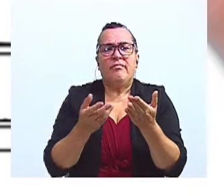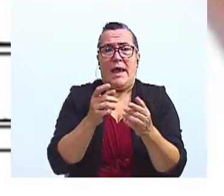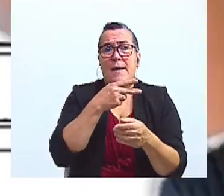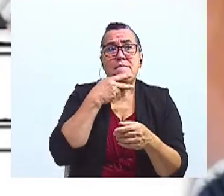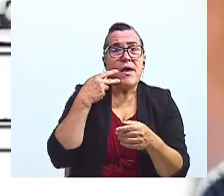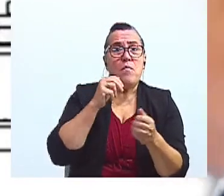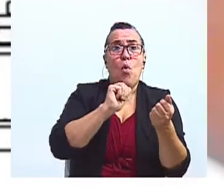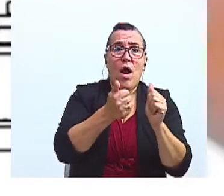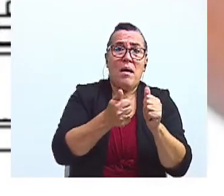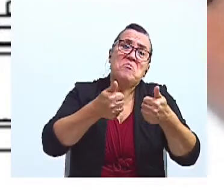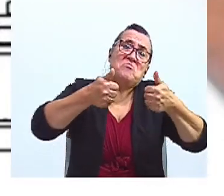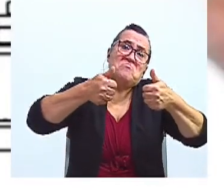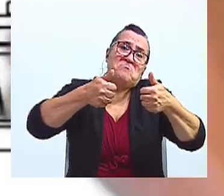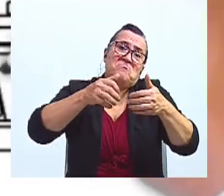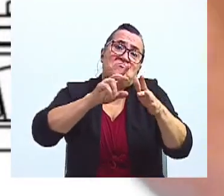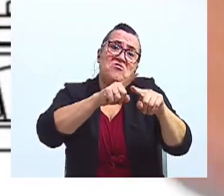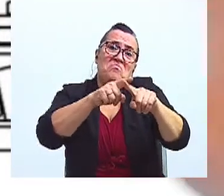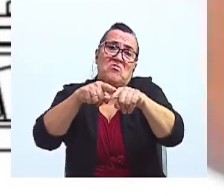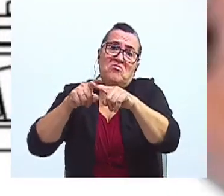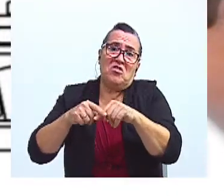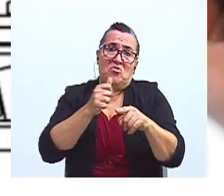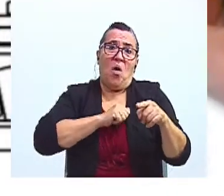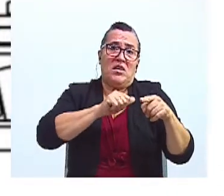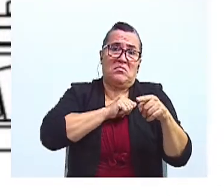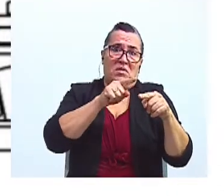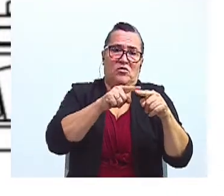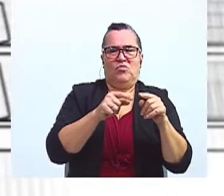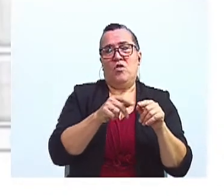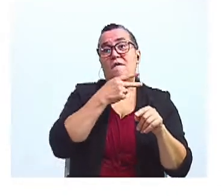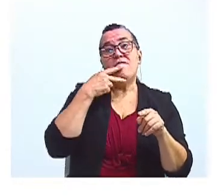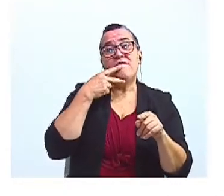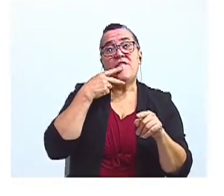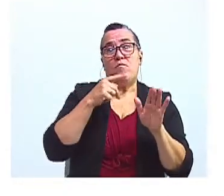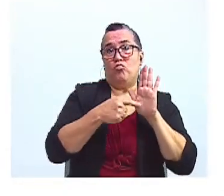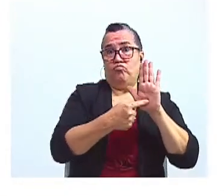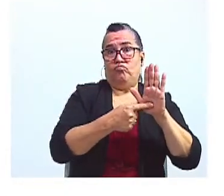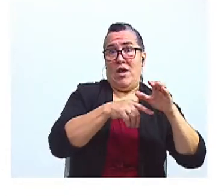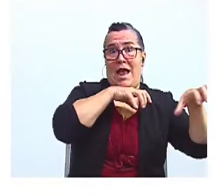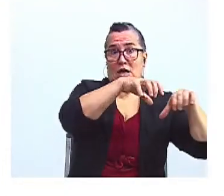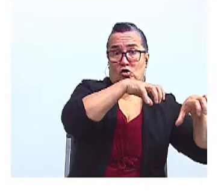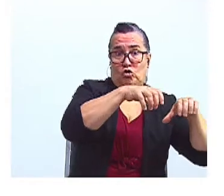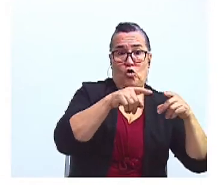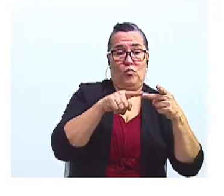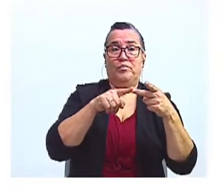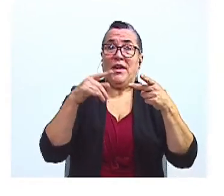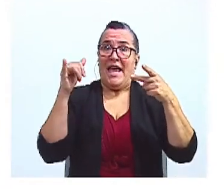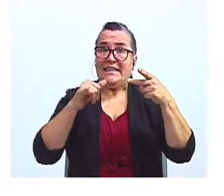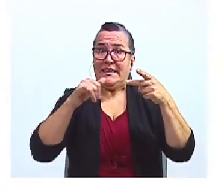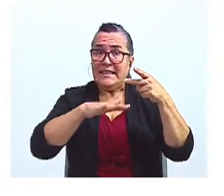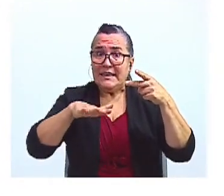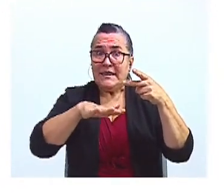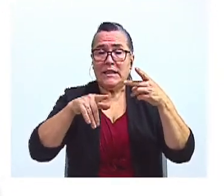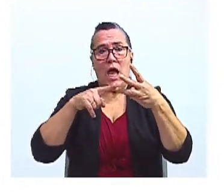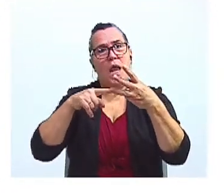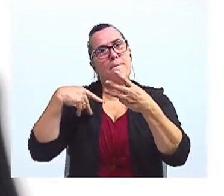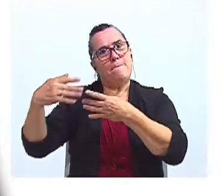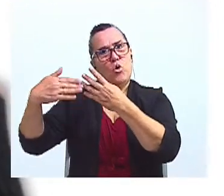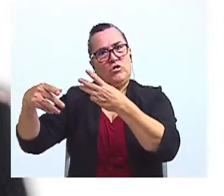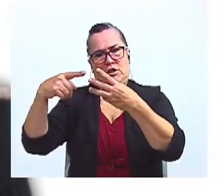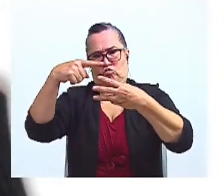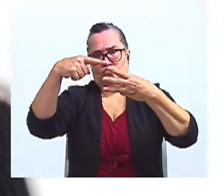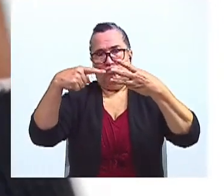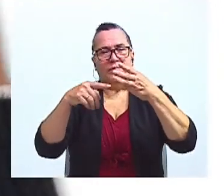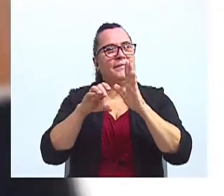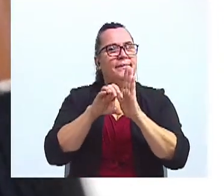según ciertos aspectos. El verbo indica acción, estado y proceso. Por ejemplo,